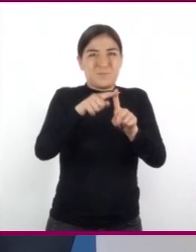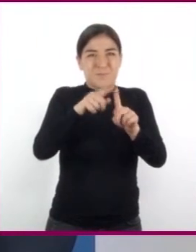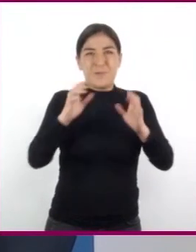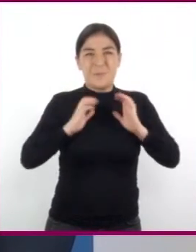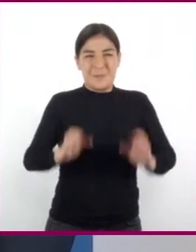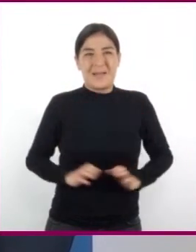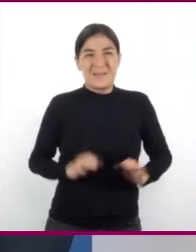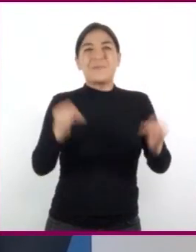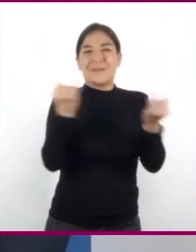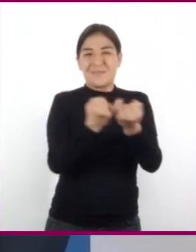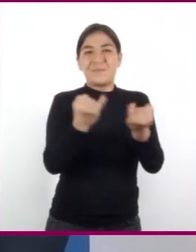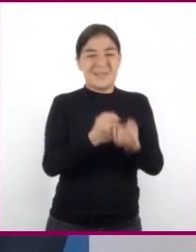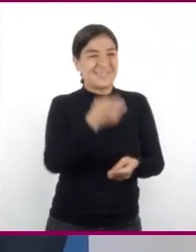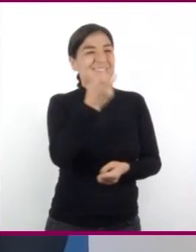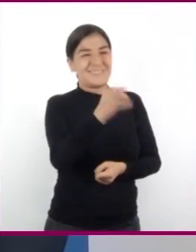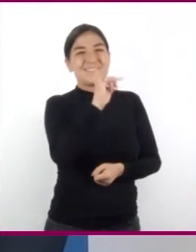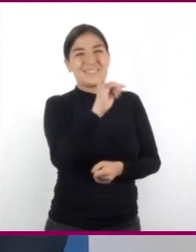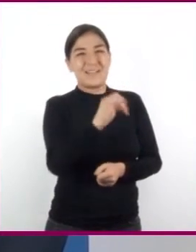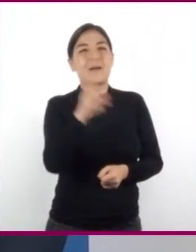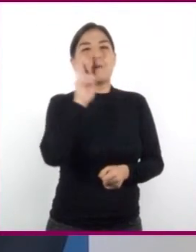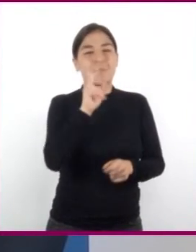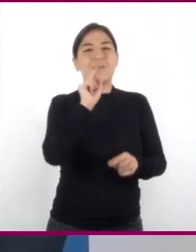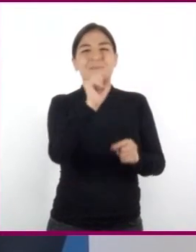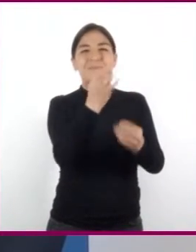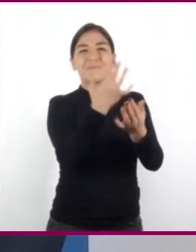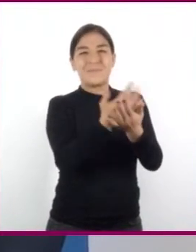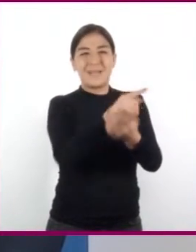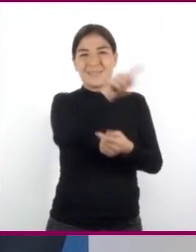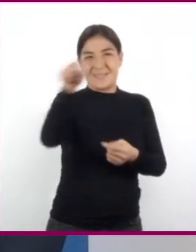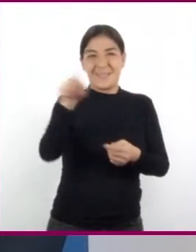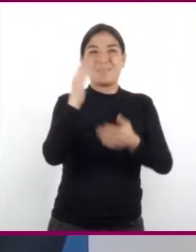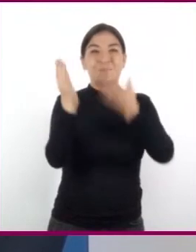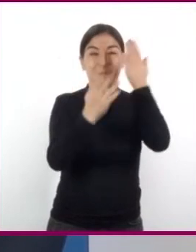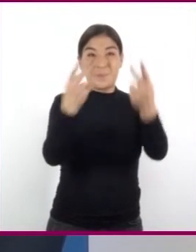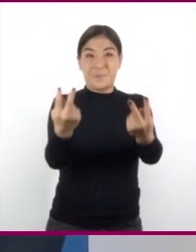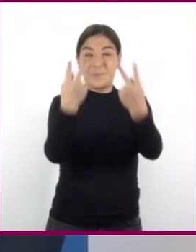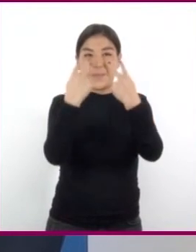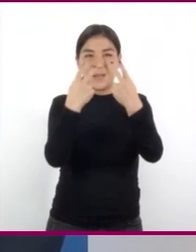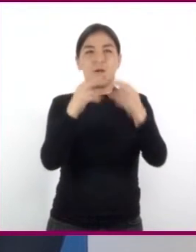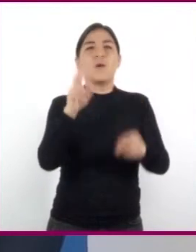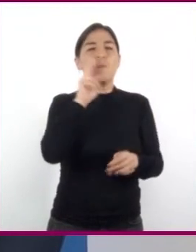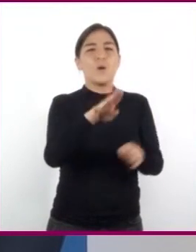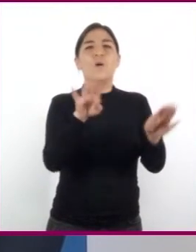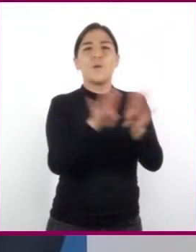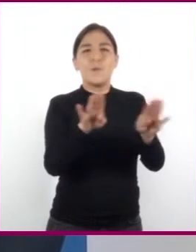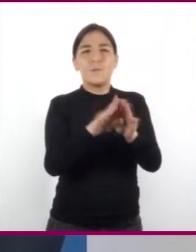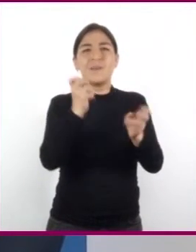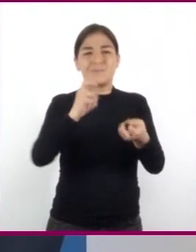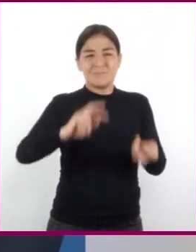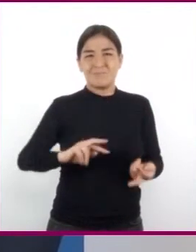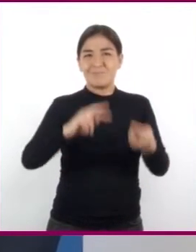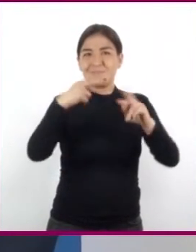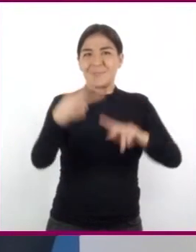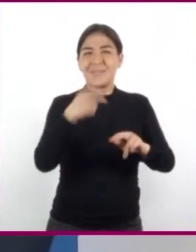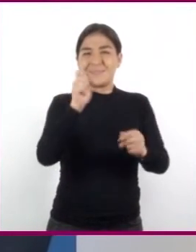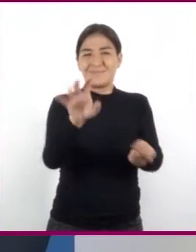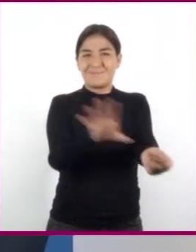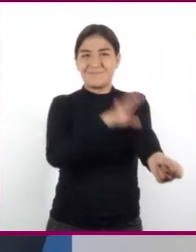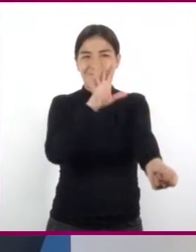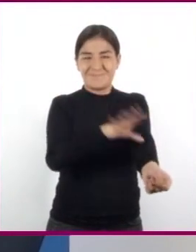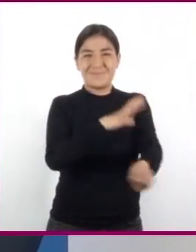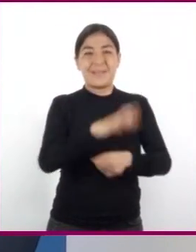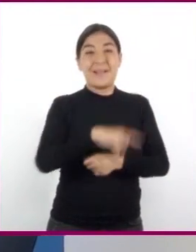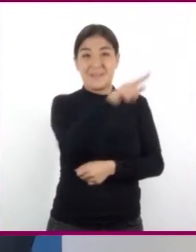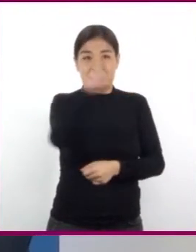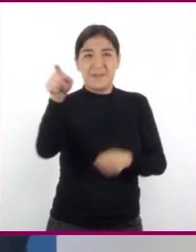Así es. Vamos a dejar que los estudiantes que nos ven comprueben esta transformación de energía. En